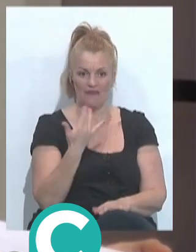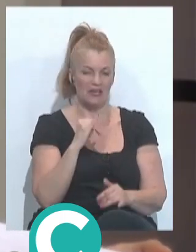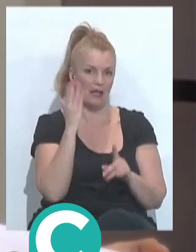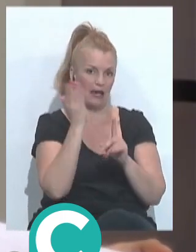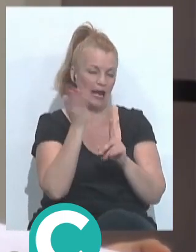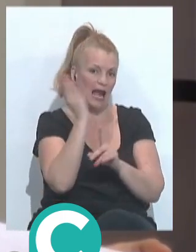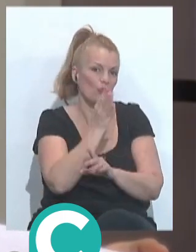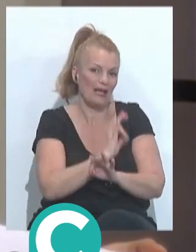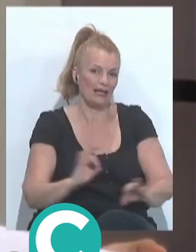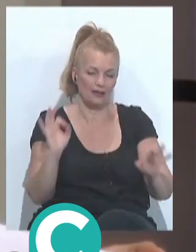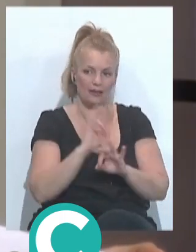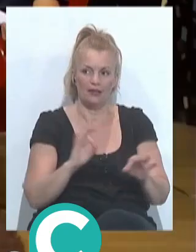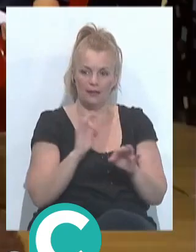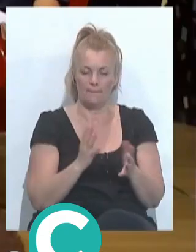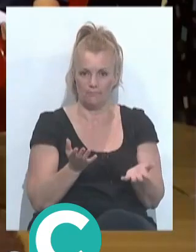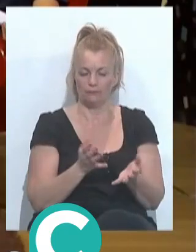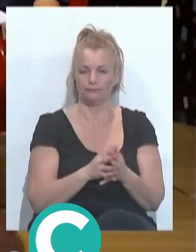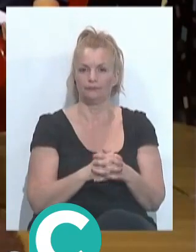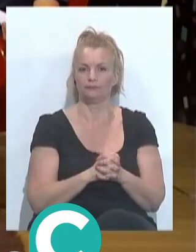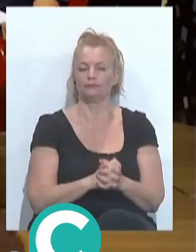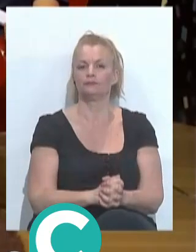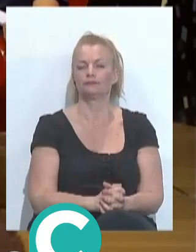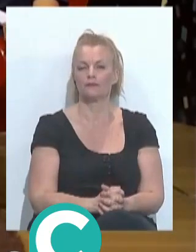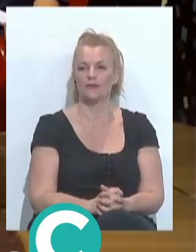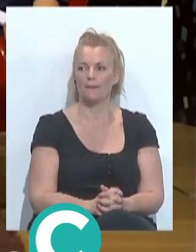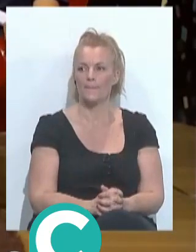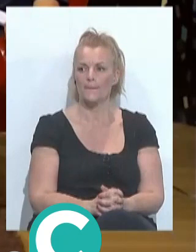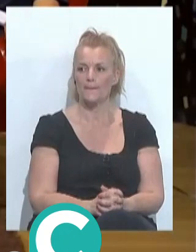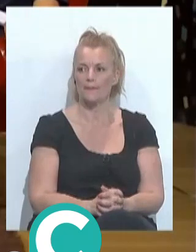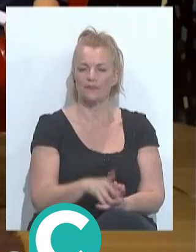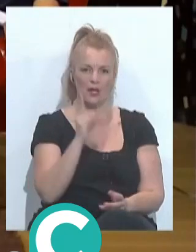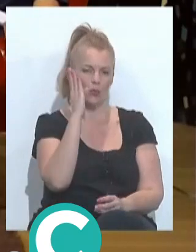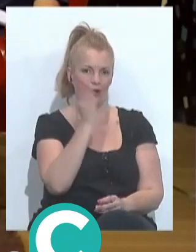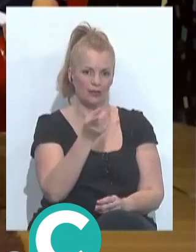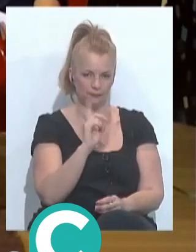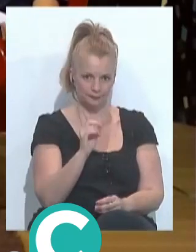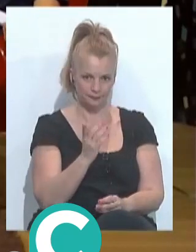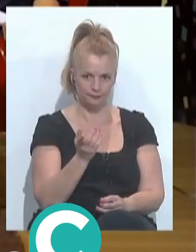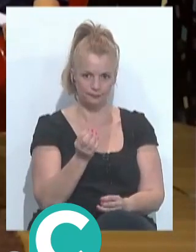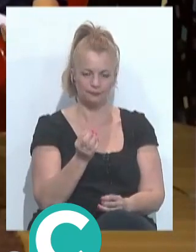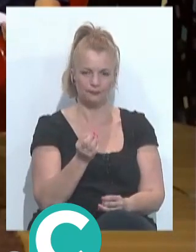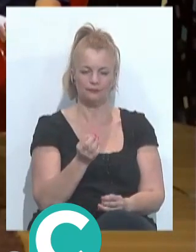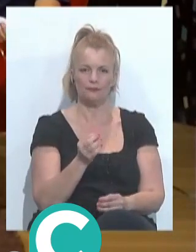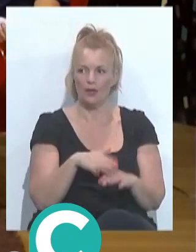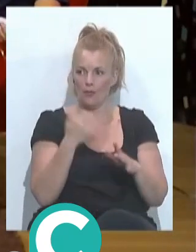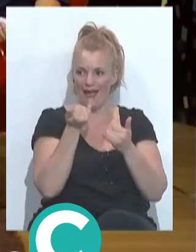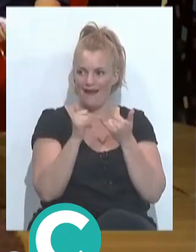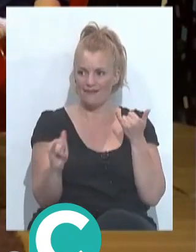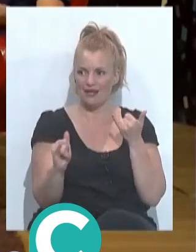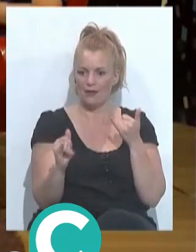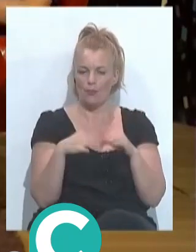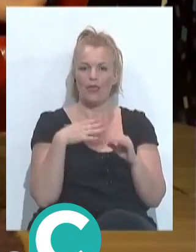ningún castigo más allá de que dar la 12 es decir bueno eso no eso no es un castigo no no es un castigo exacto porque al final